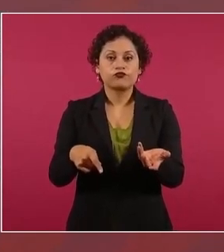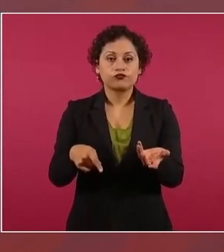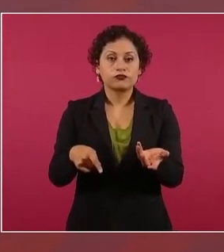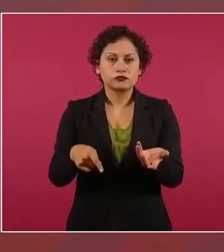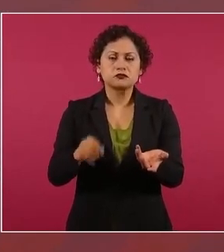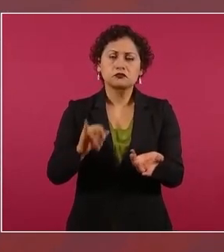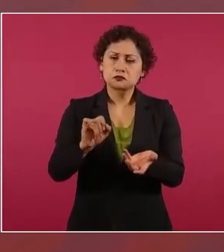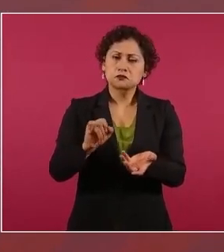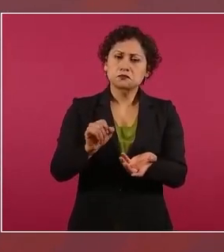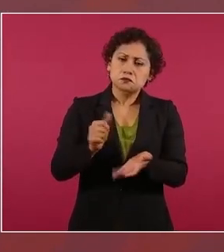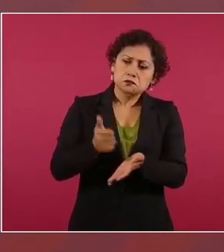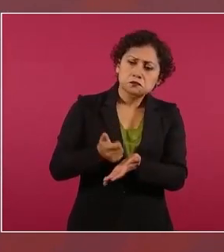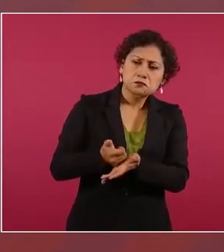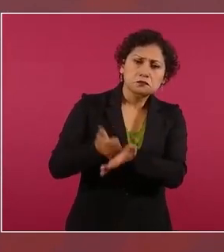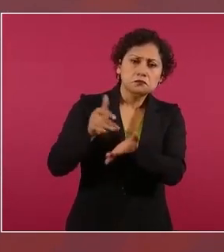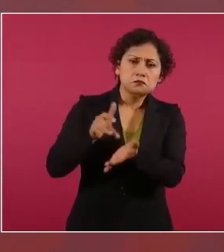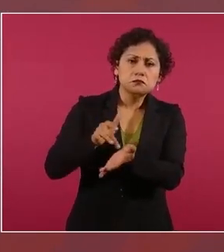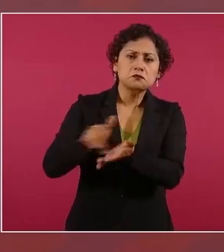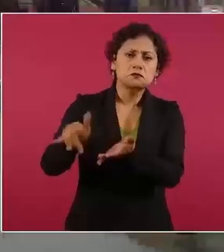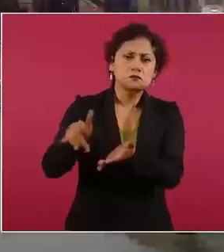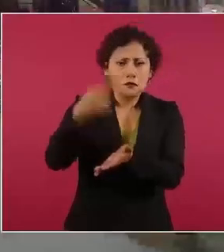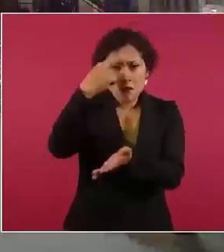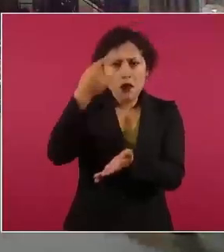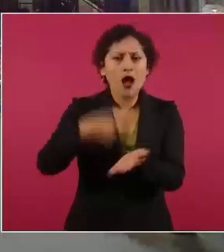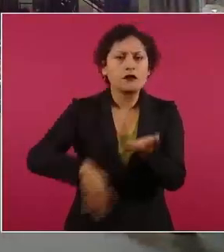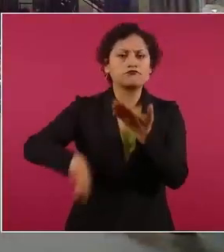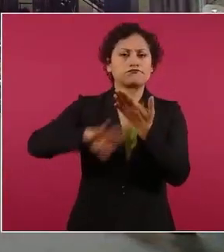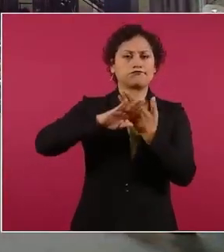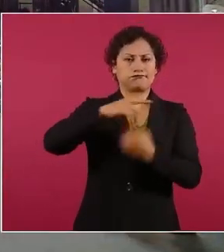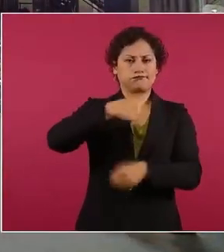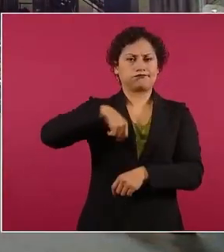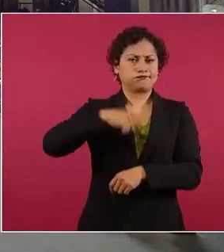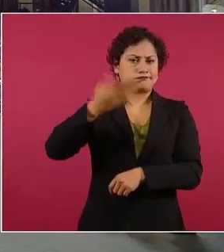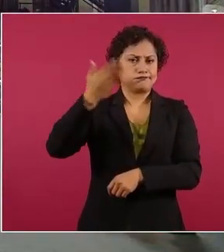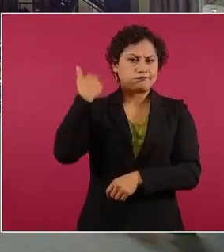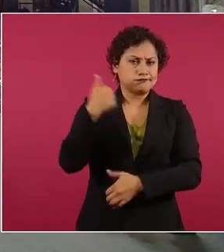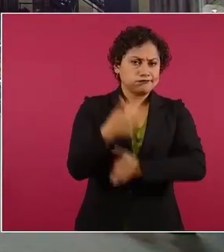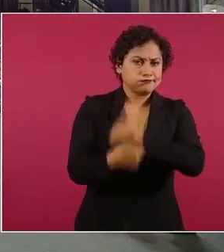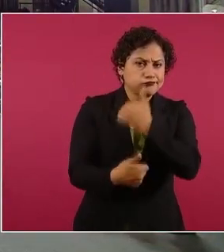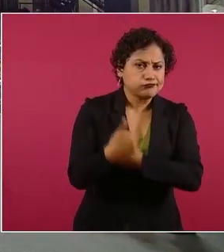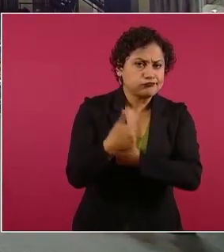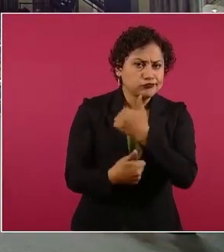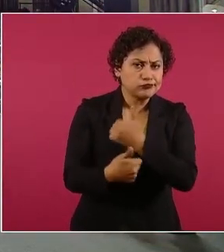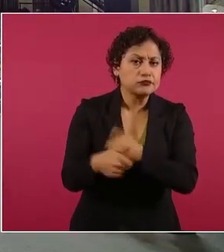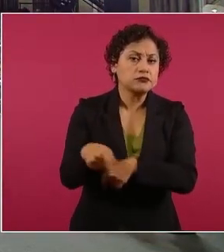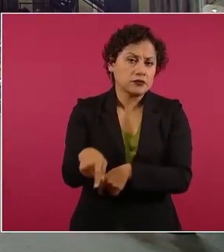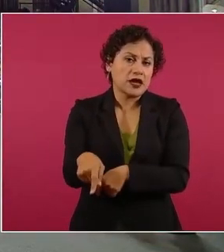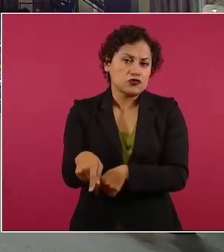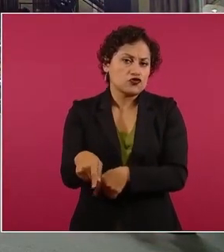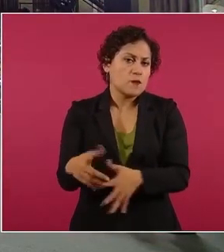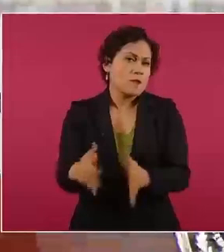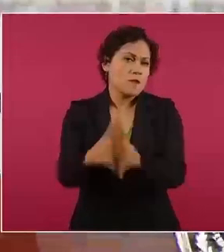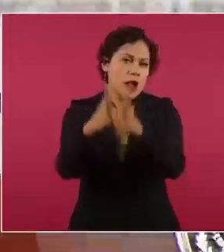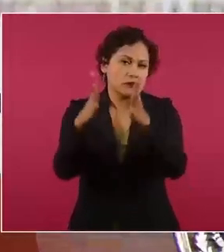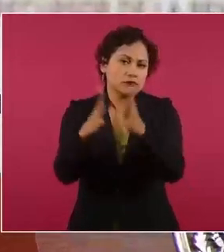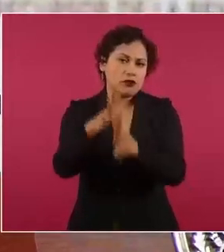sucia en contra de nosotros y participan en el fraude